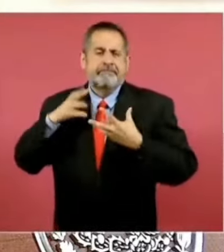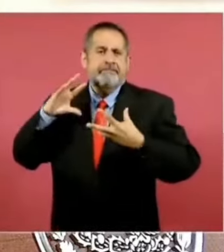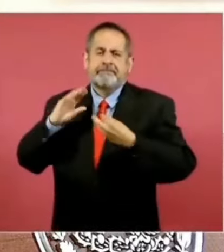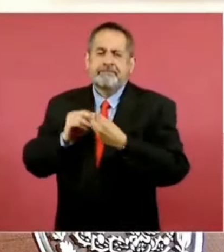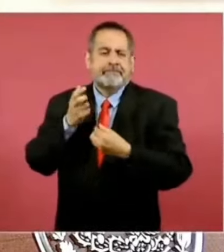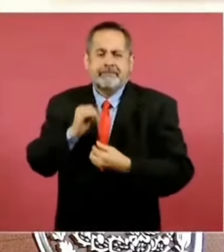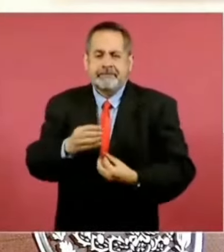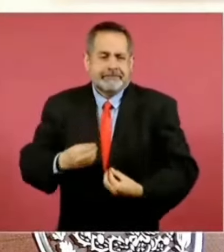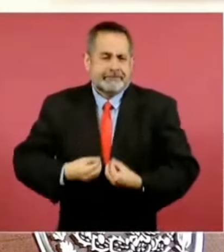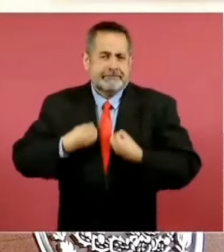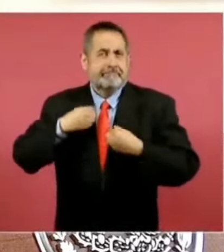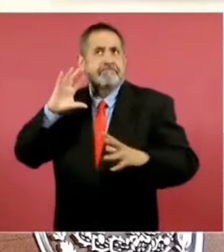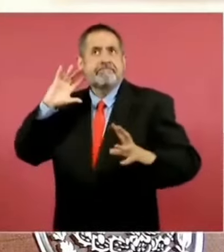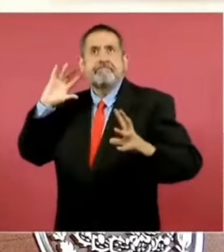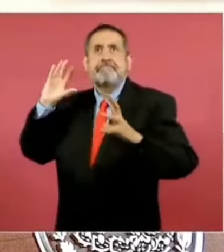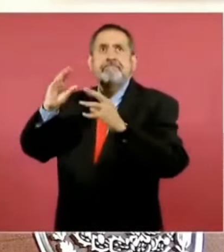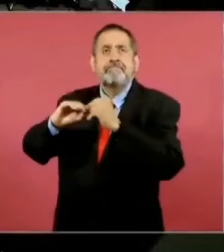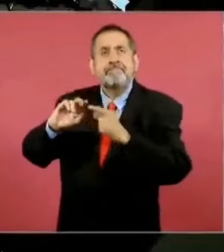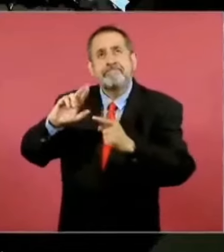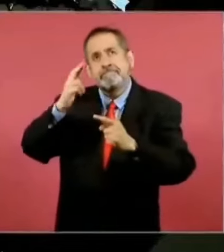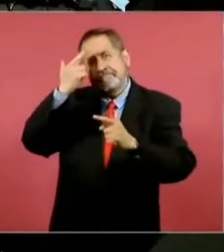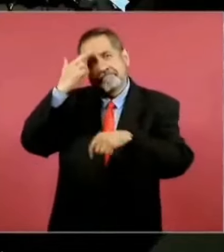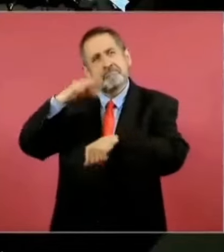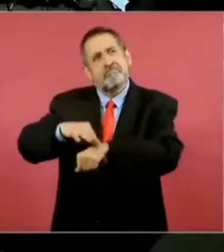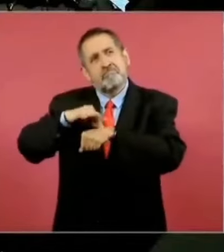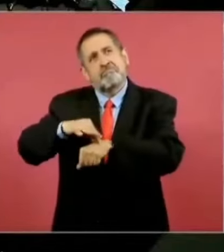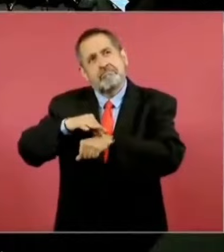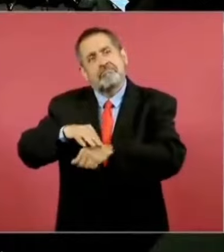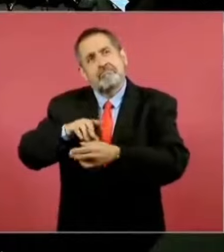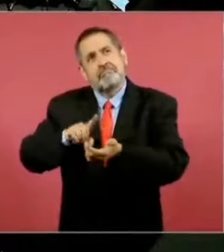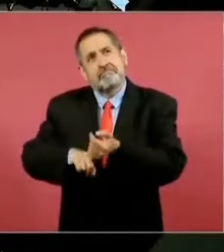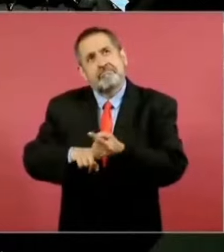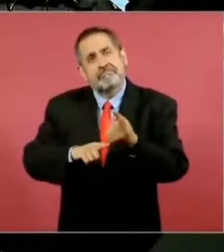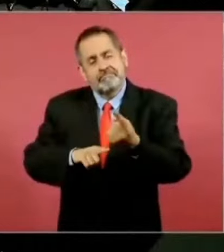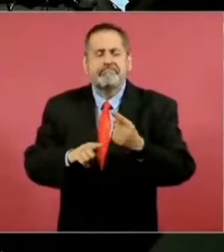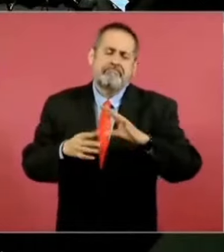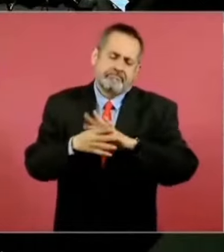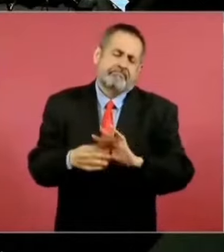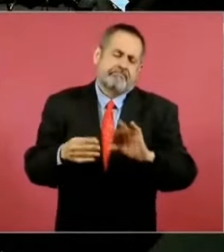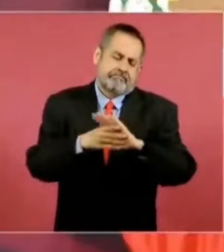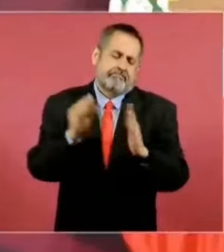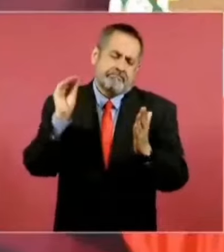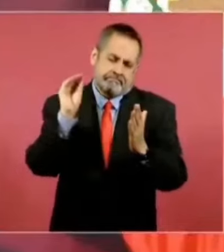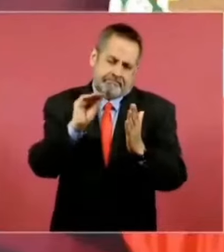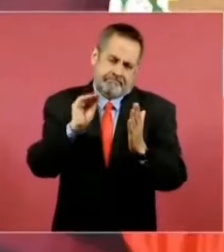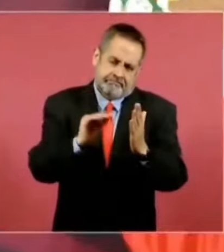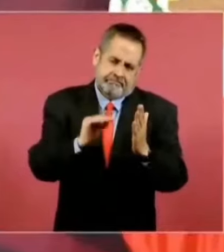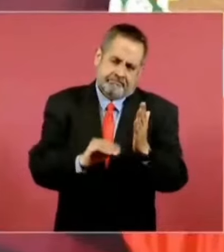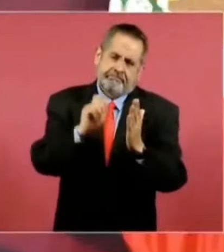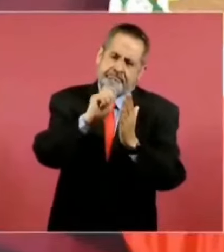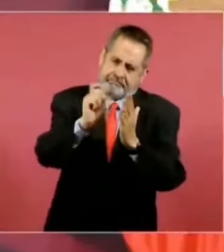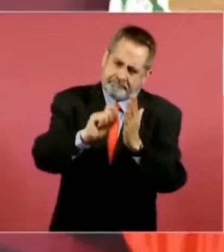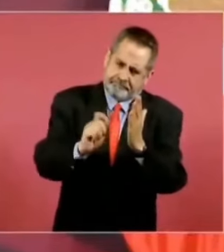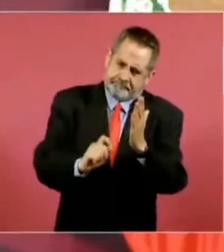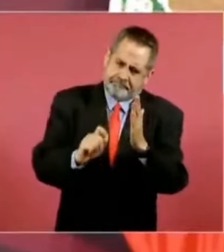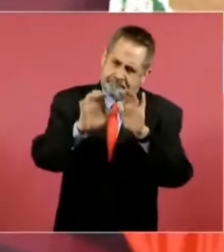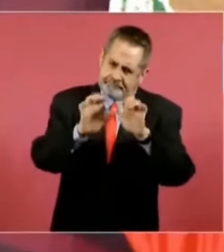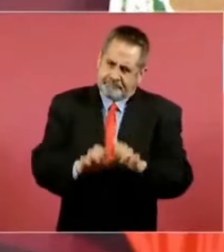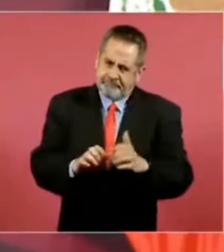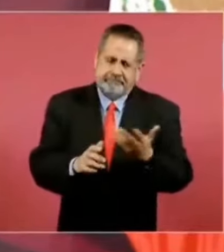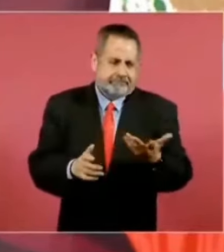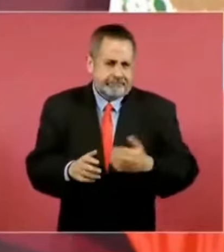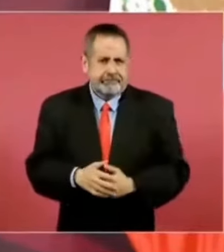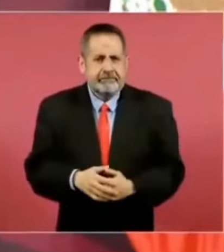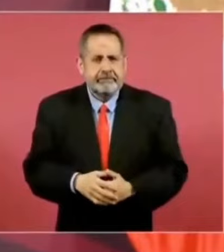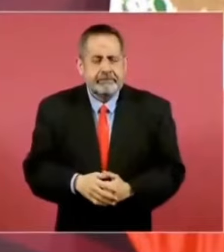de cómo en la vida,